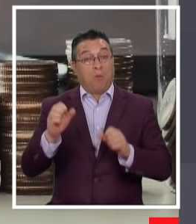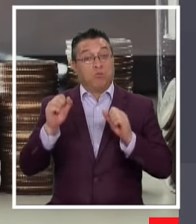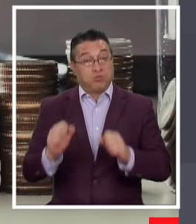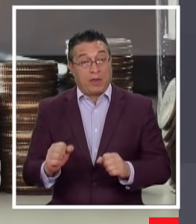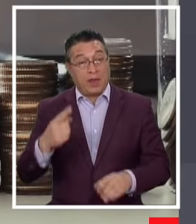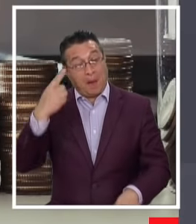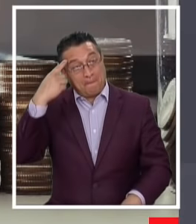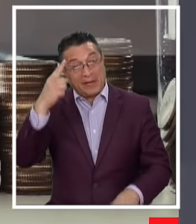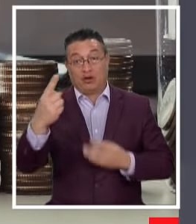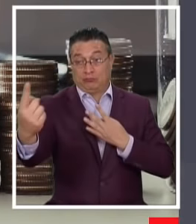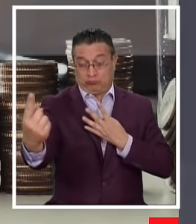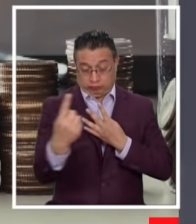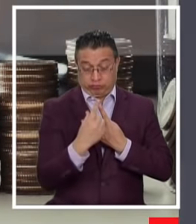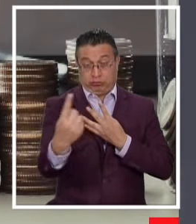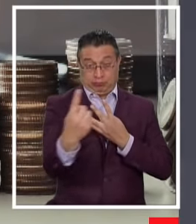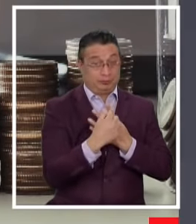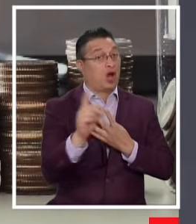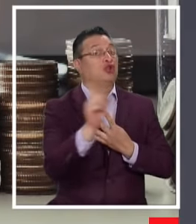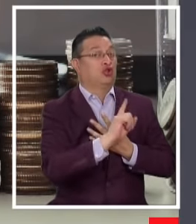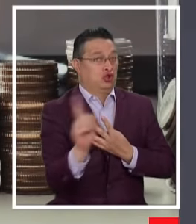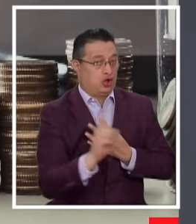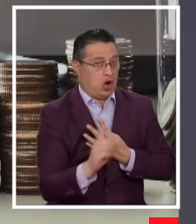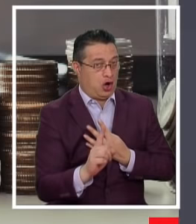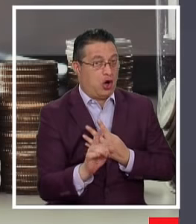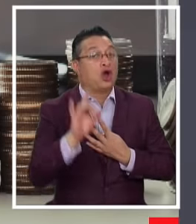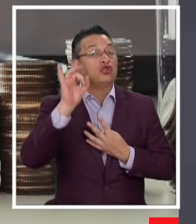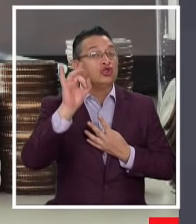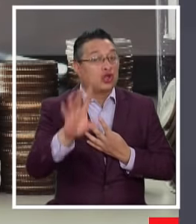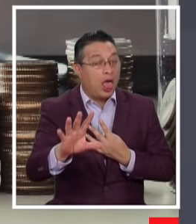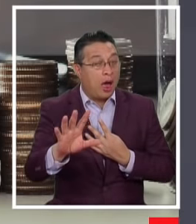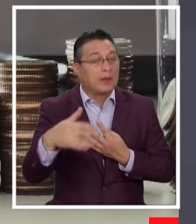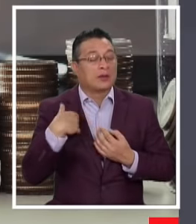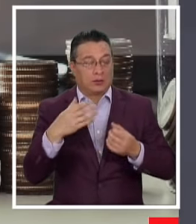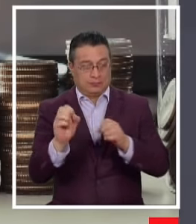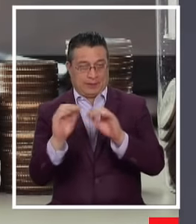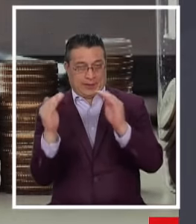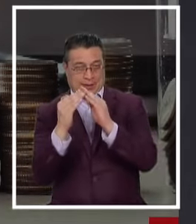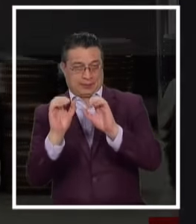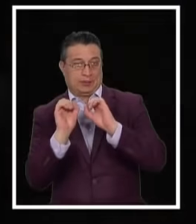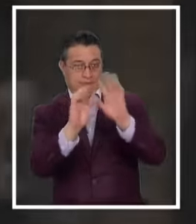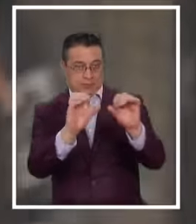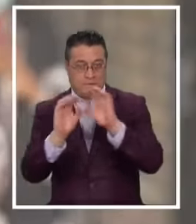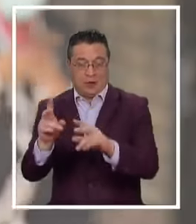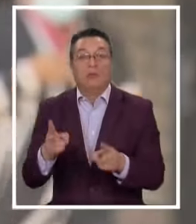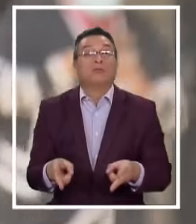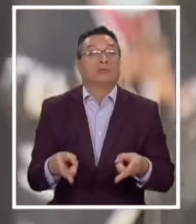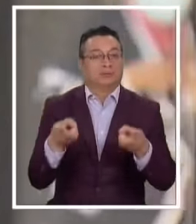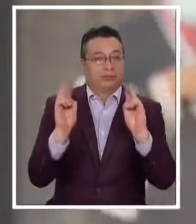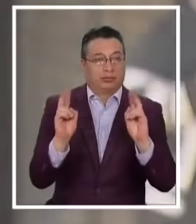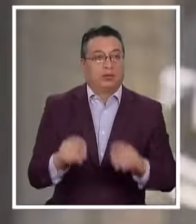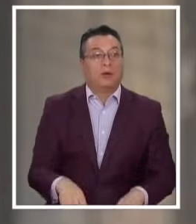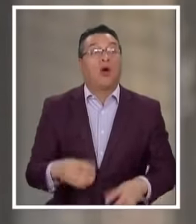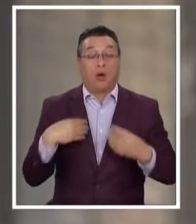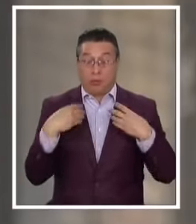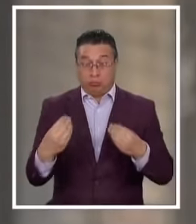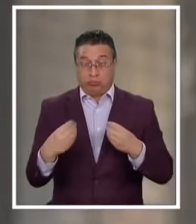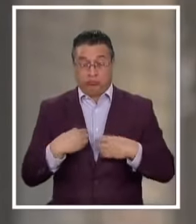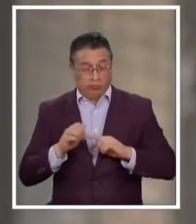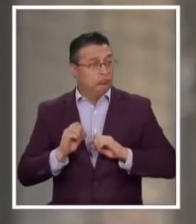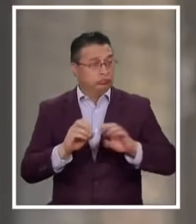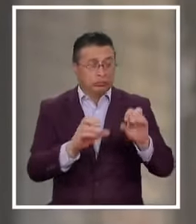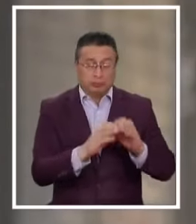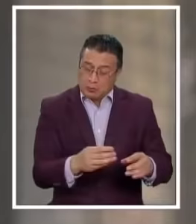Pero no atender Al público De manera presencial Solo podrán hacer Despachos a domicilio Fantástico Poder empezar A despachar Vía